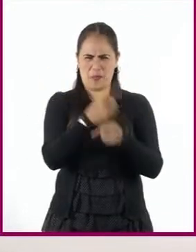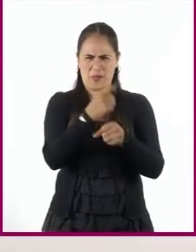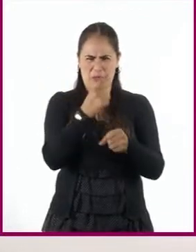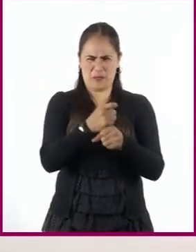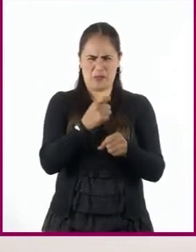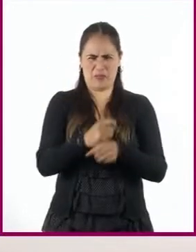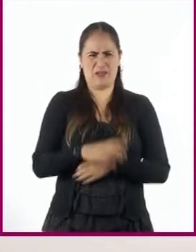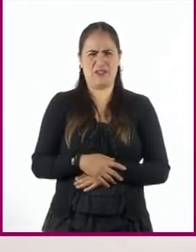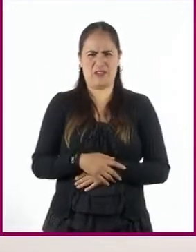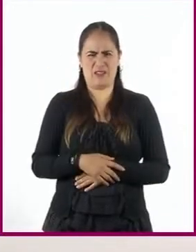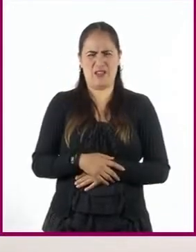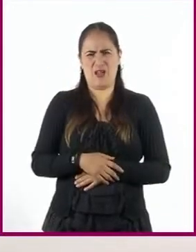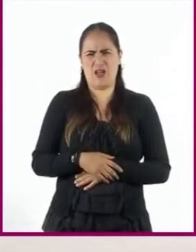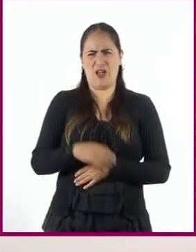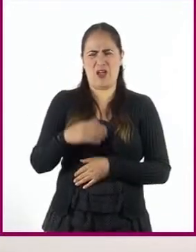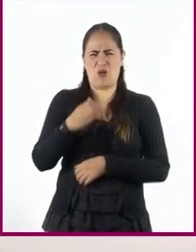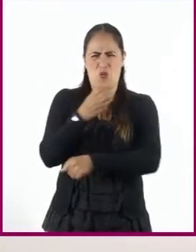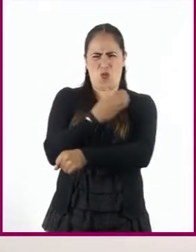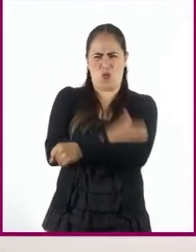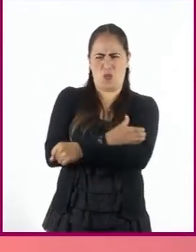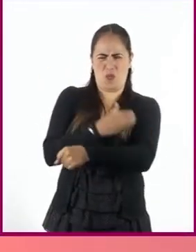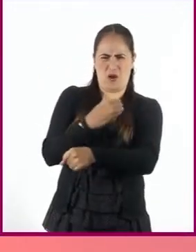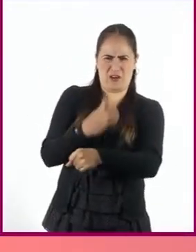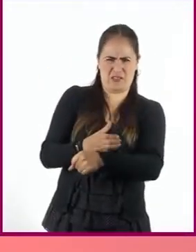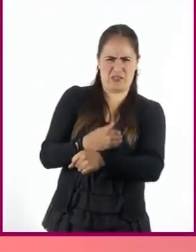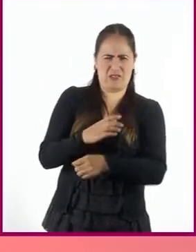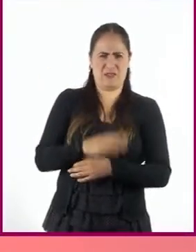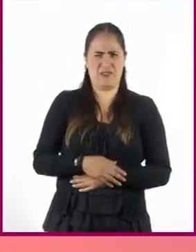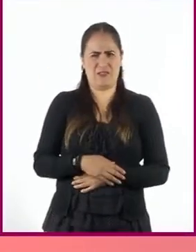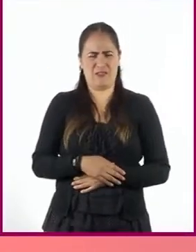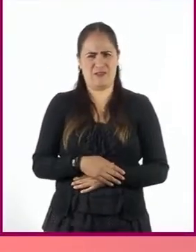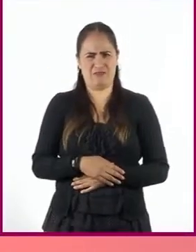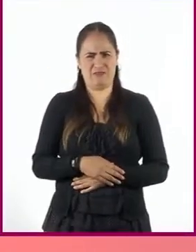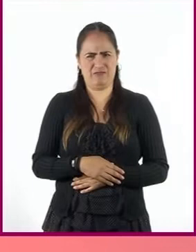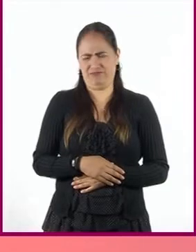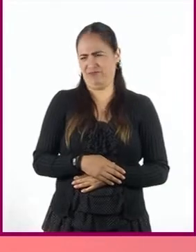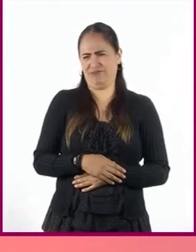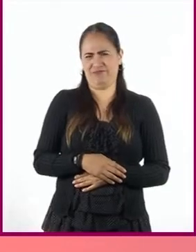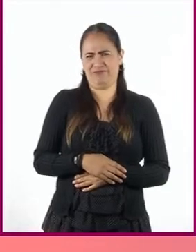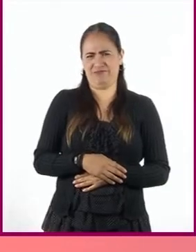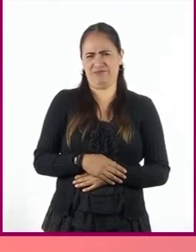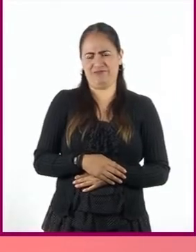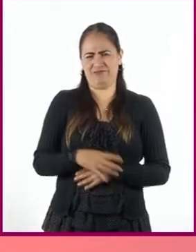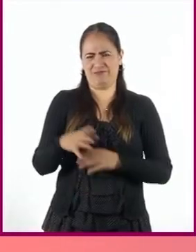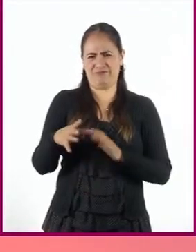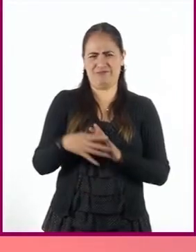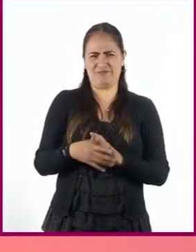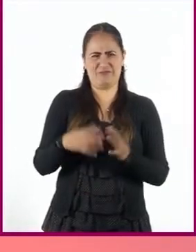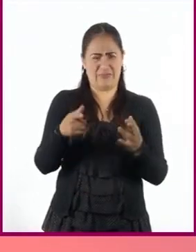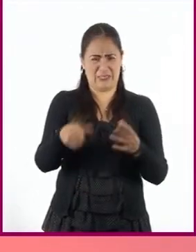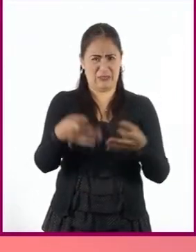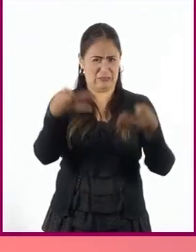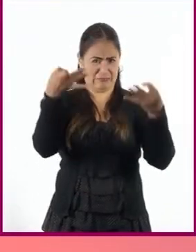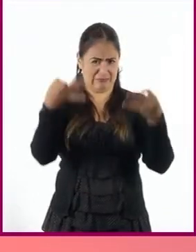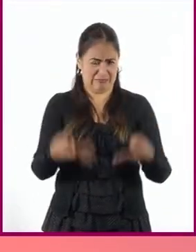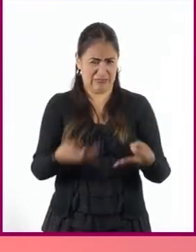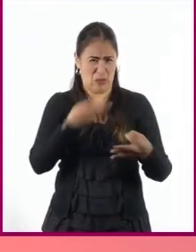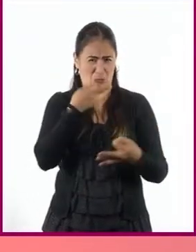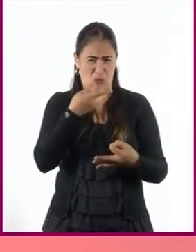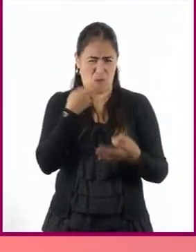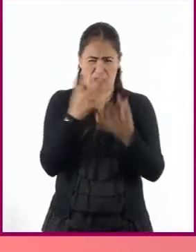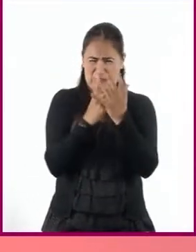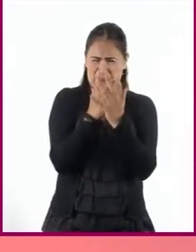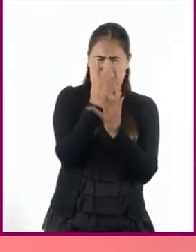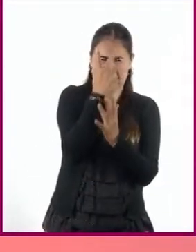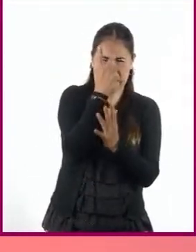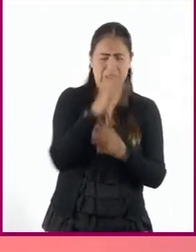dilecta con discípula, suena como algo que se diría en un acto muy formal. Y la segunda es